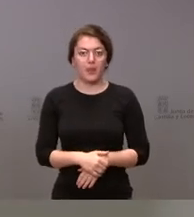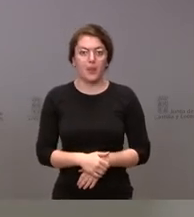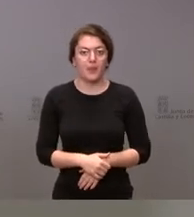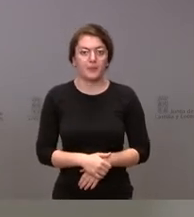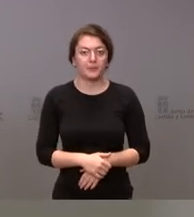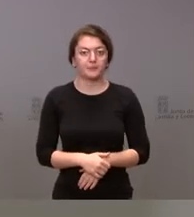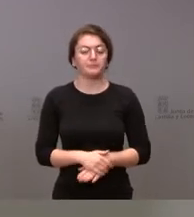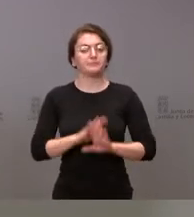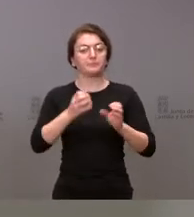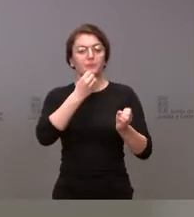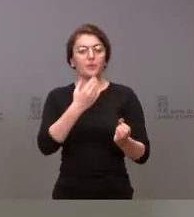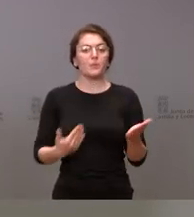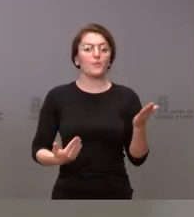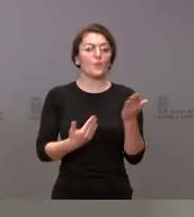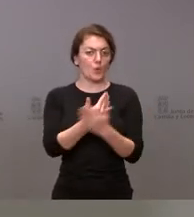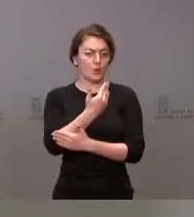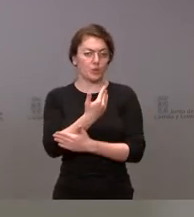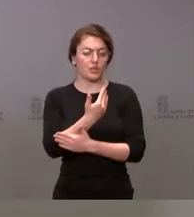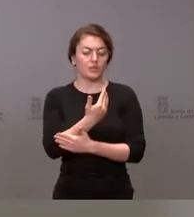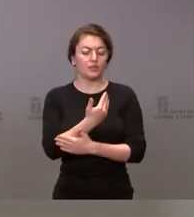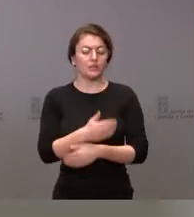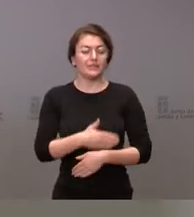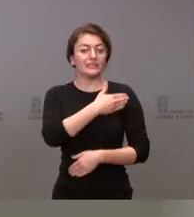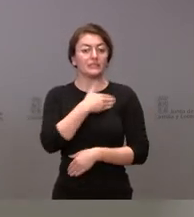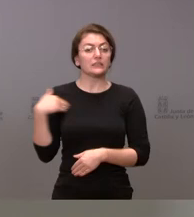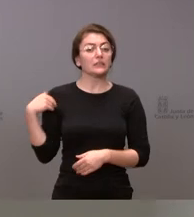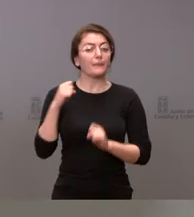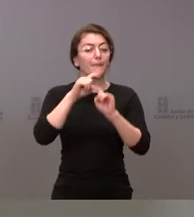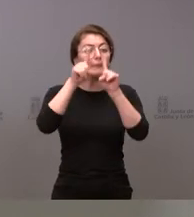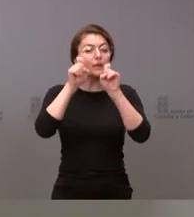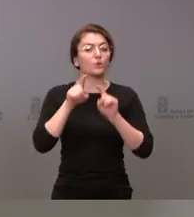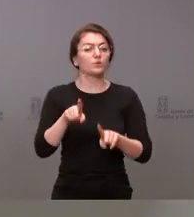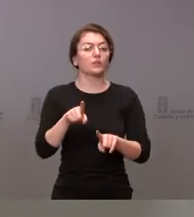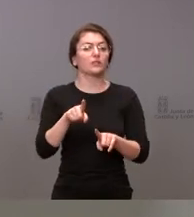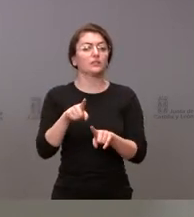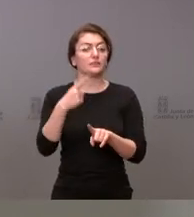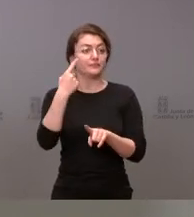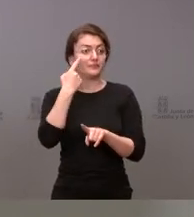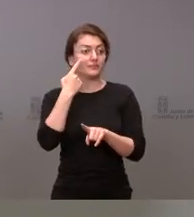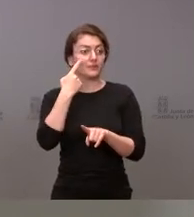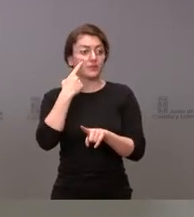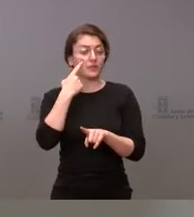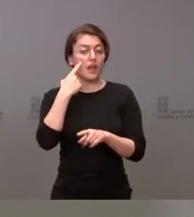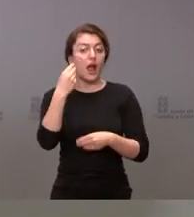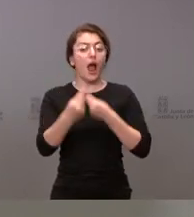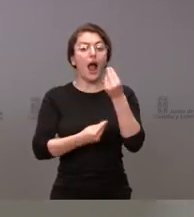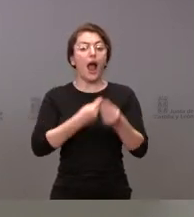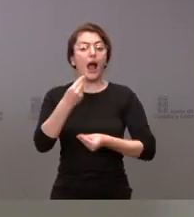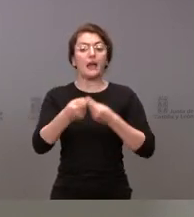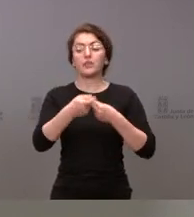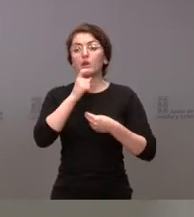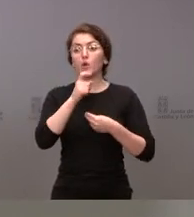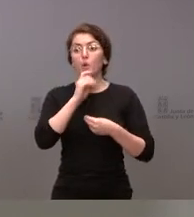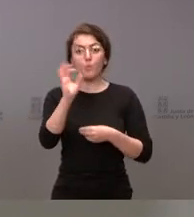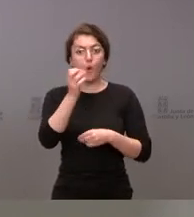Sí, buenos días, portavoz. Yo le quería preguntar cómo tienen previsto actuar o si tienen previsto investigar ese